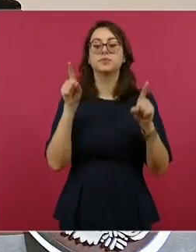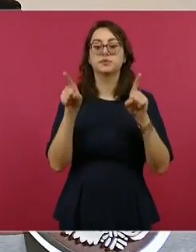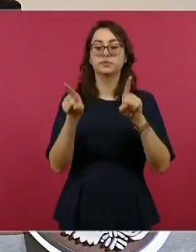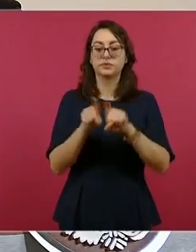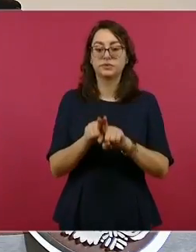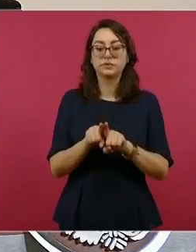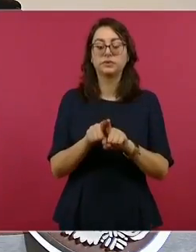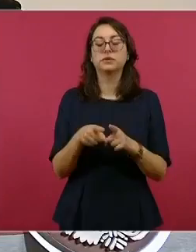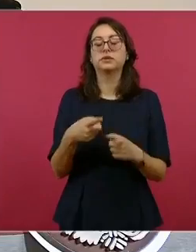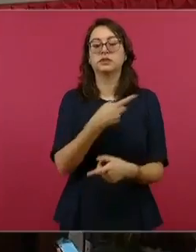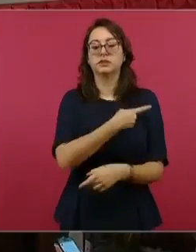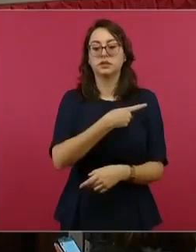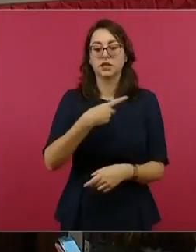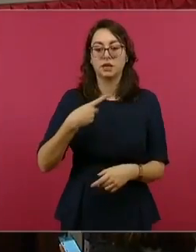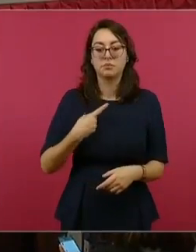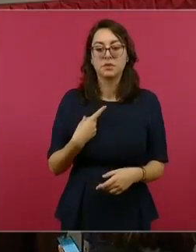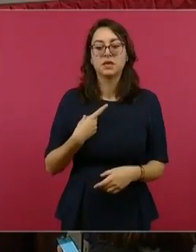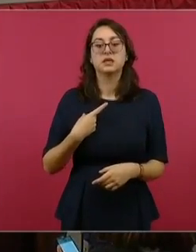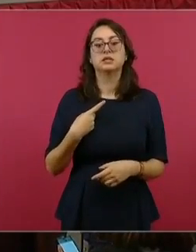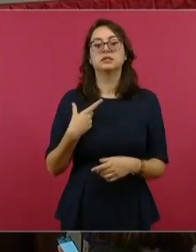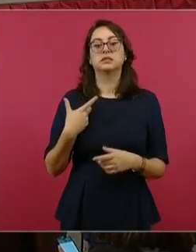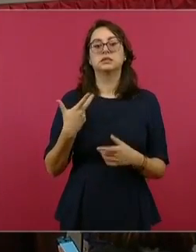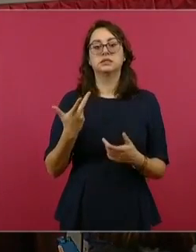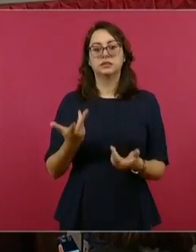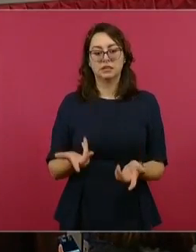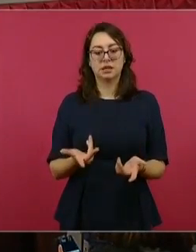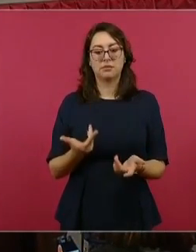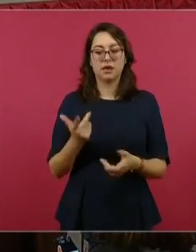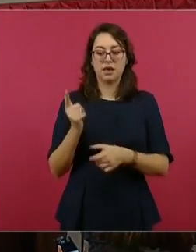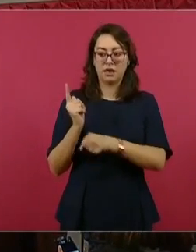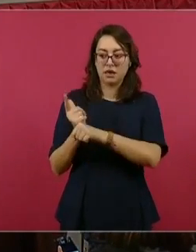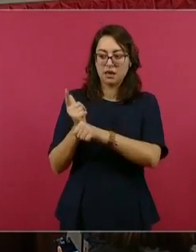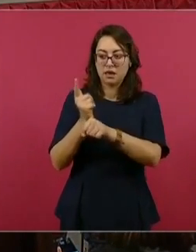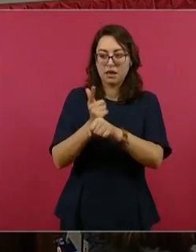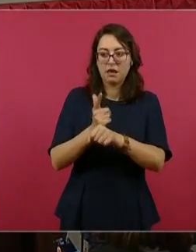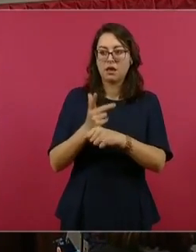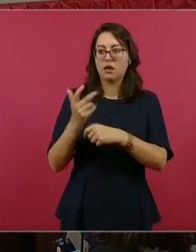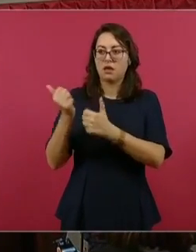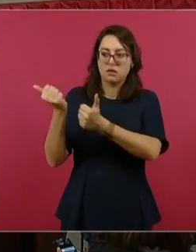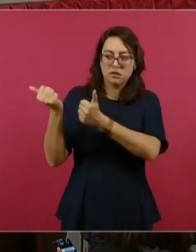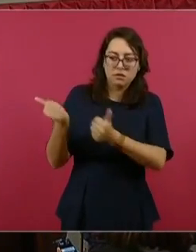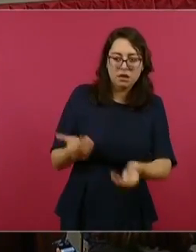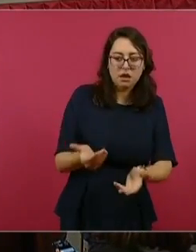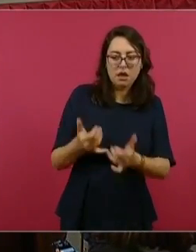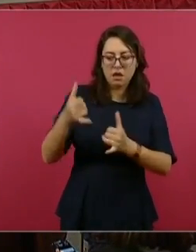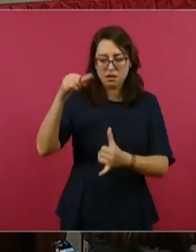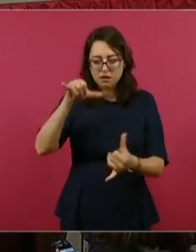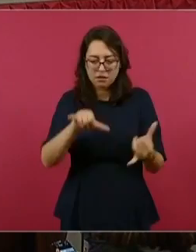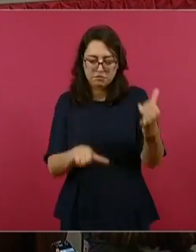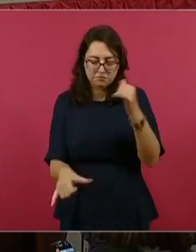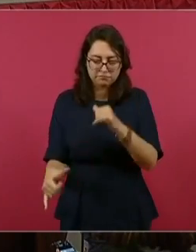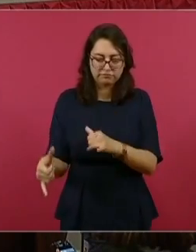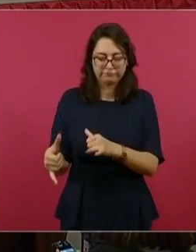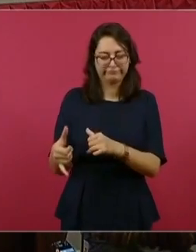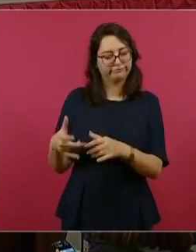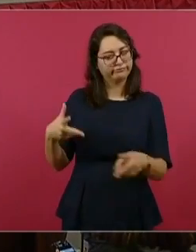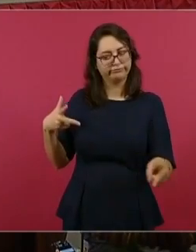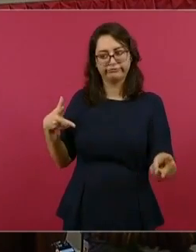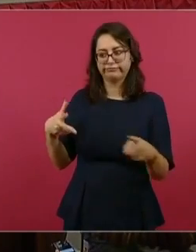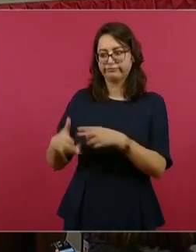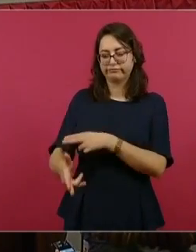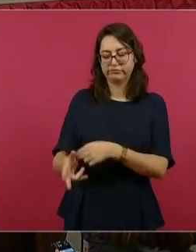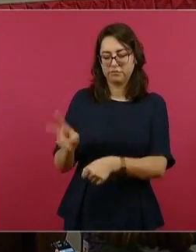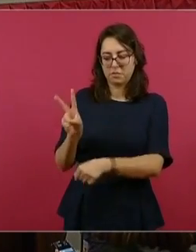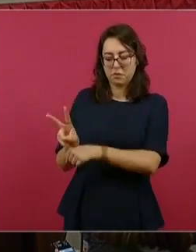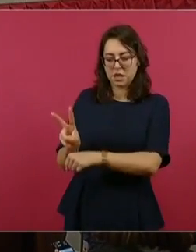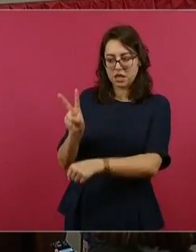las acciones para cortar las cadenas de suministro mediante la vigilancia, inspección, supervisión y